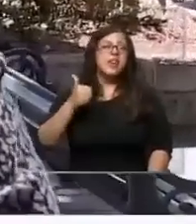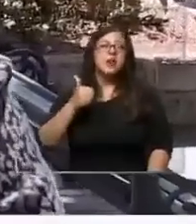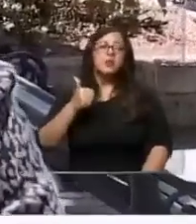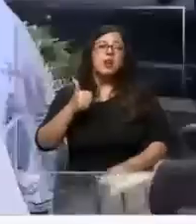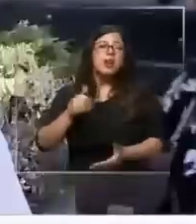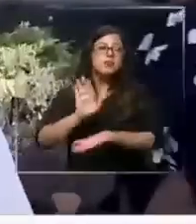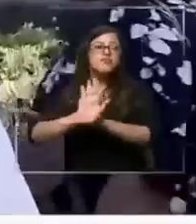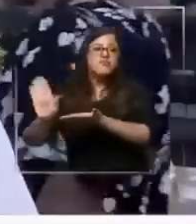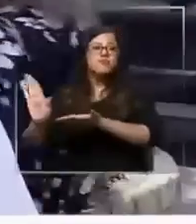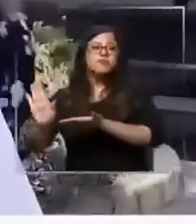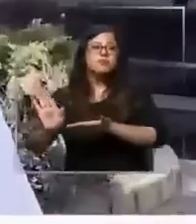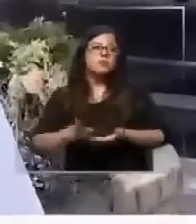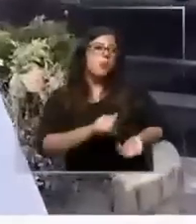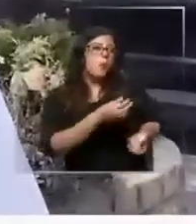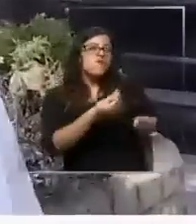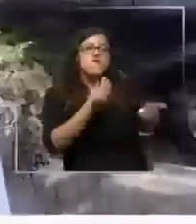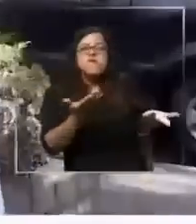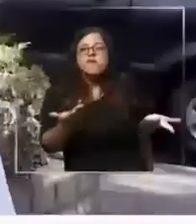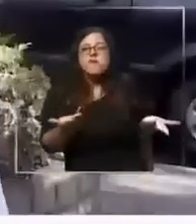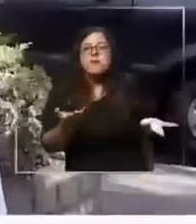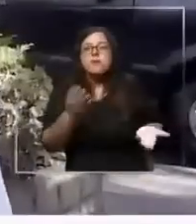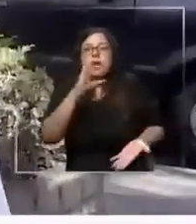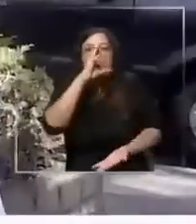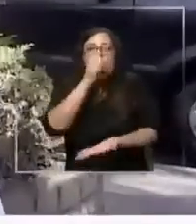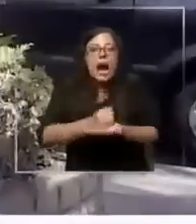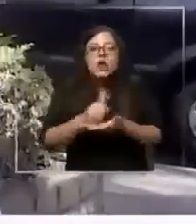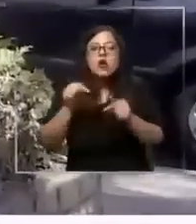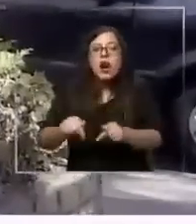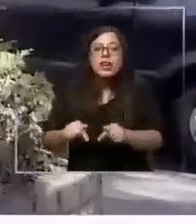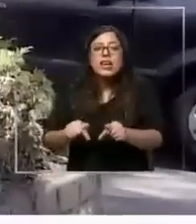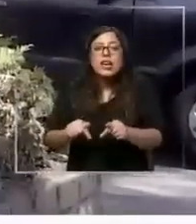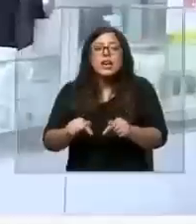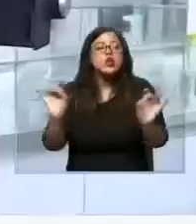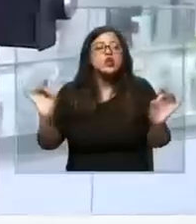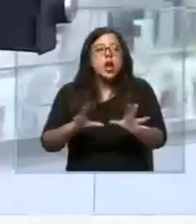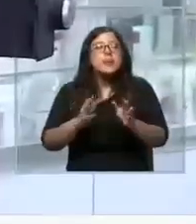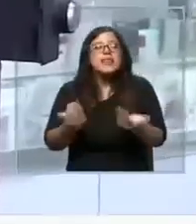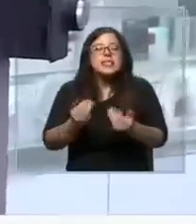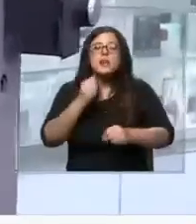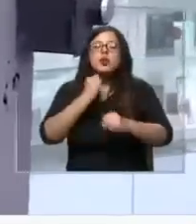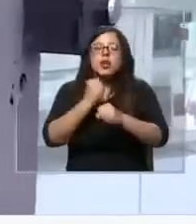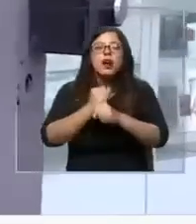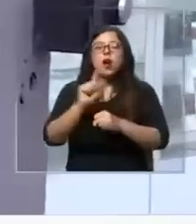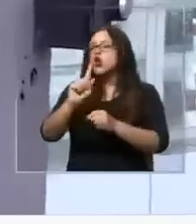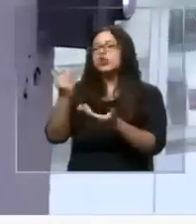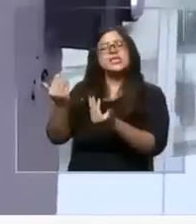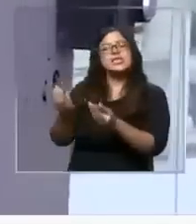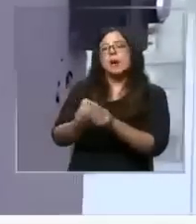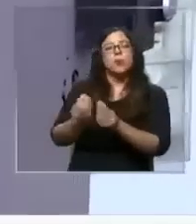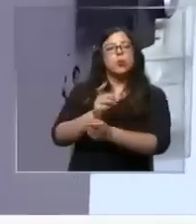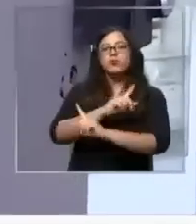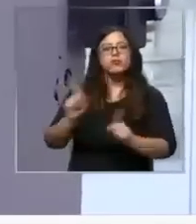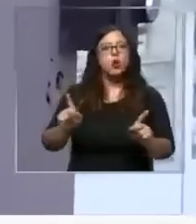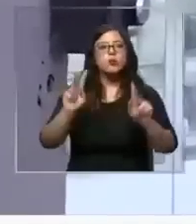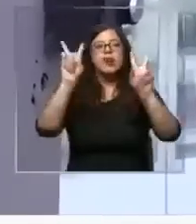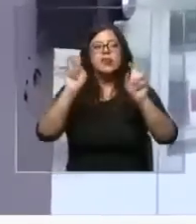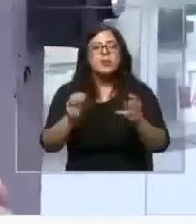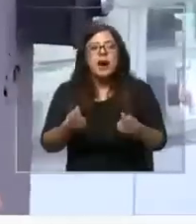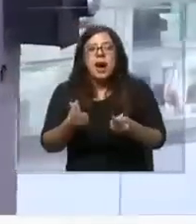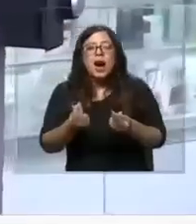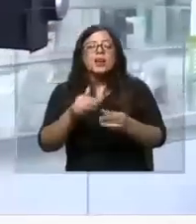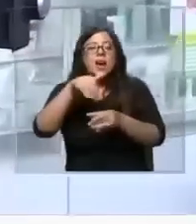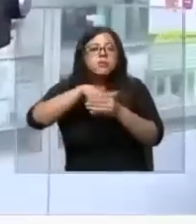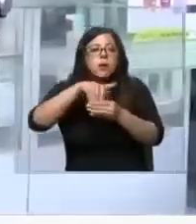rechazado. Excelente, porque es un engaño. Aquí lo que hay que producir es trabajo. No creo que se necesite tanto. Yo creo que los recursos deberían seguir